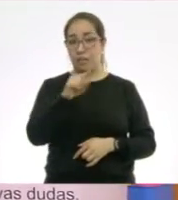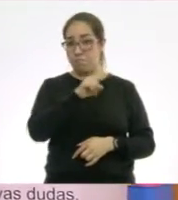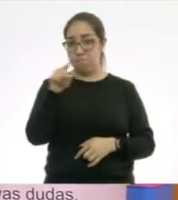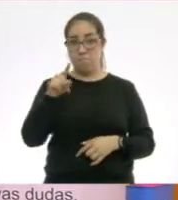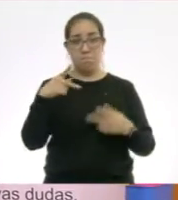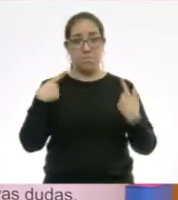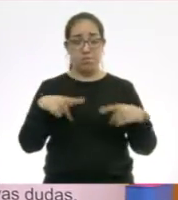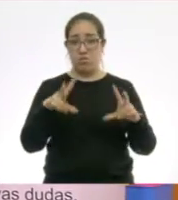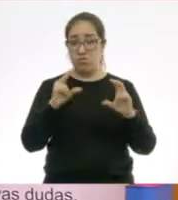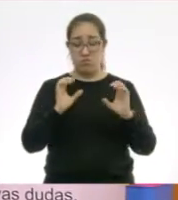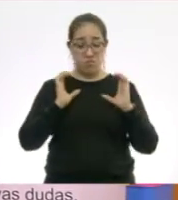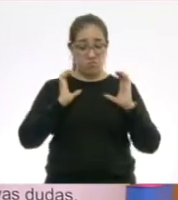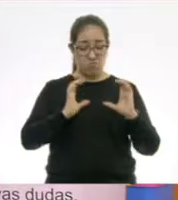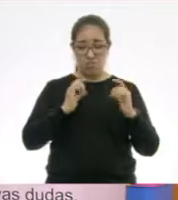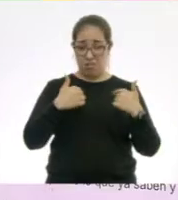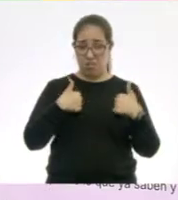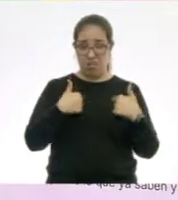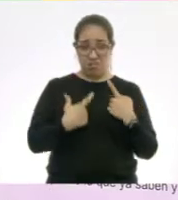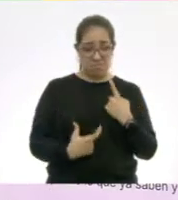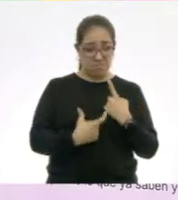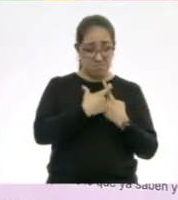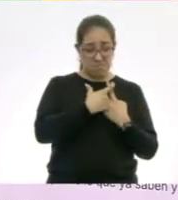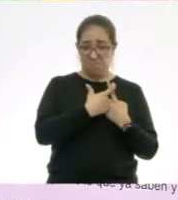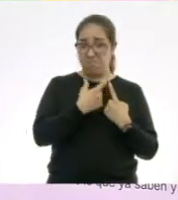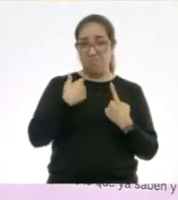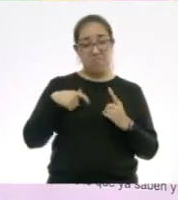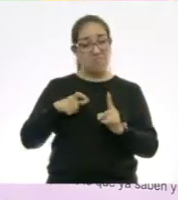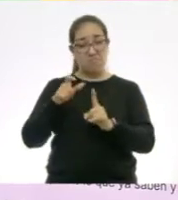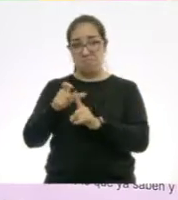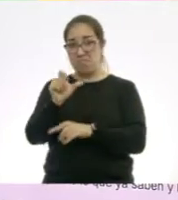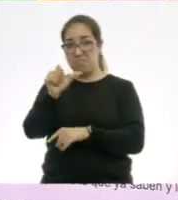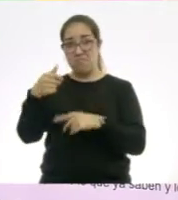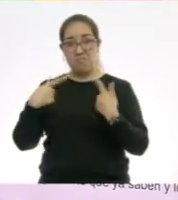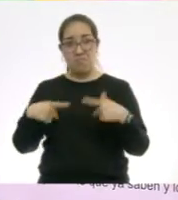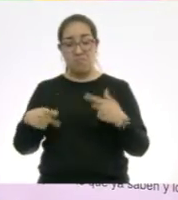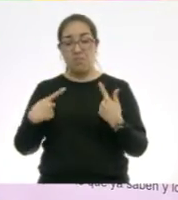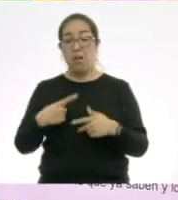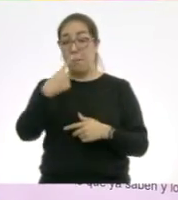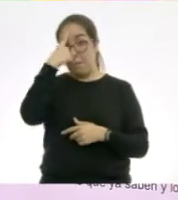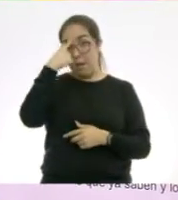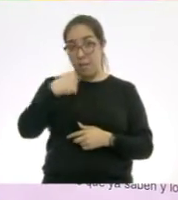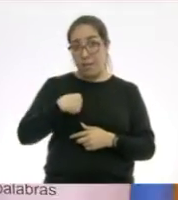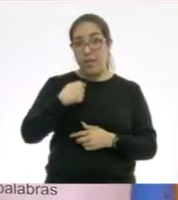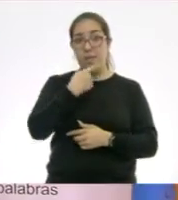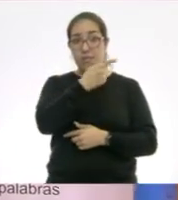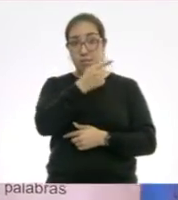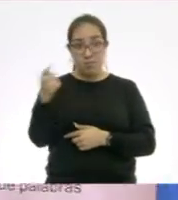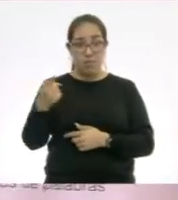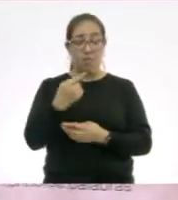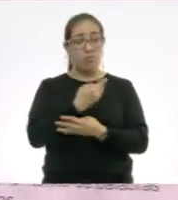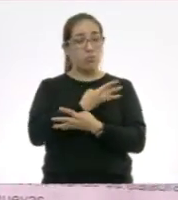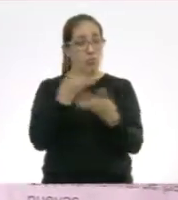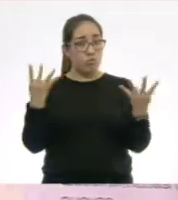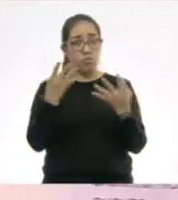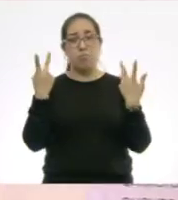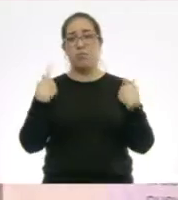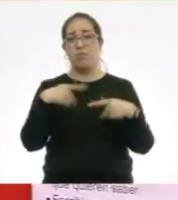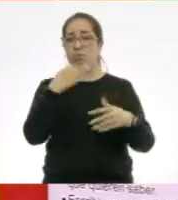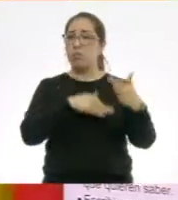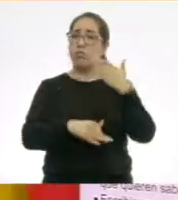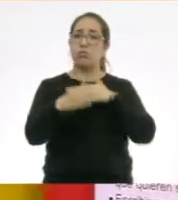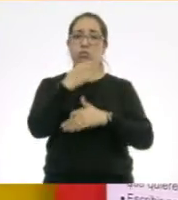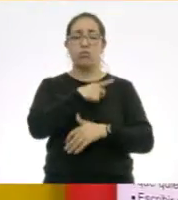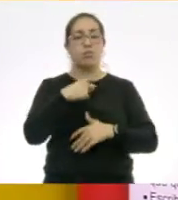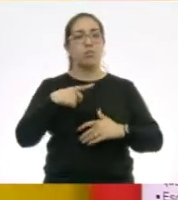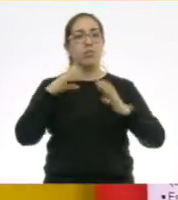yo no cuido al otro. Es por mí, por ti y por todos los demás. Así es de sencillo. Oiga, maestro